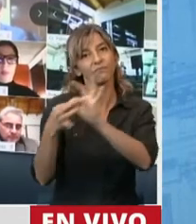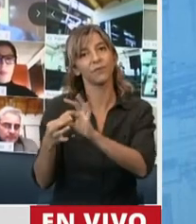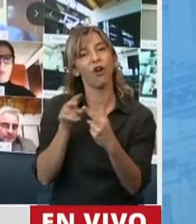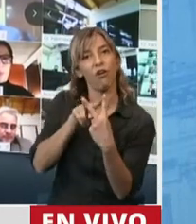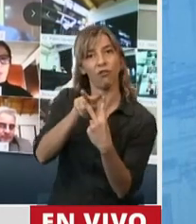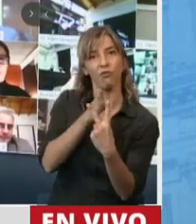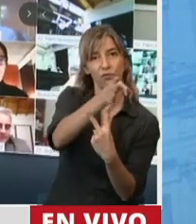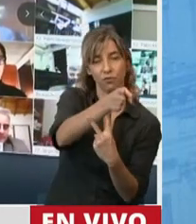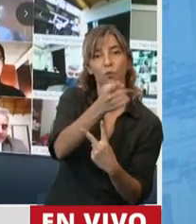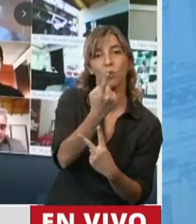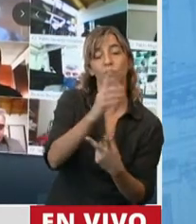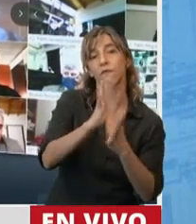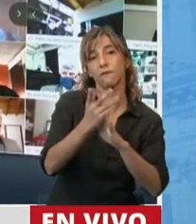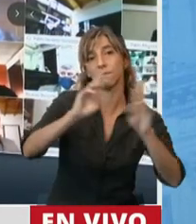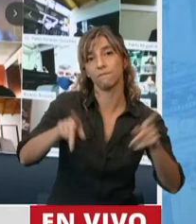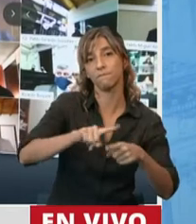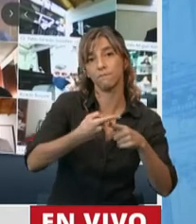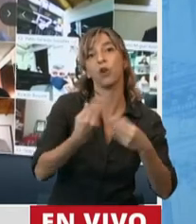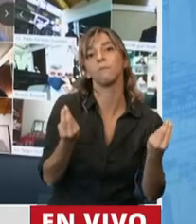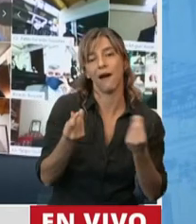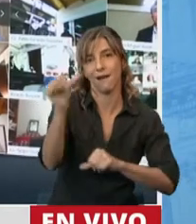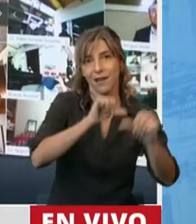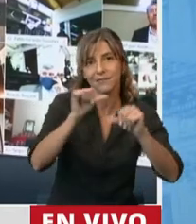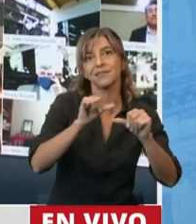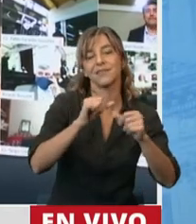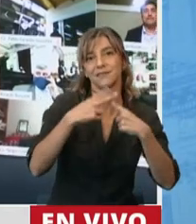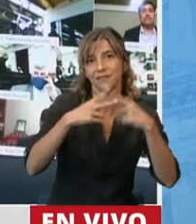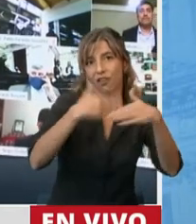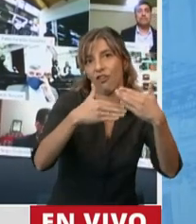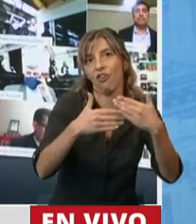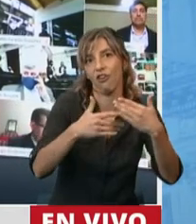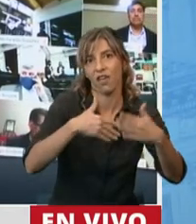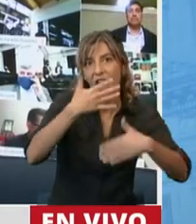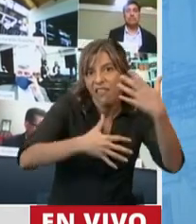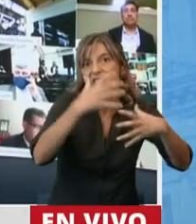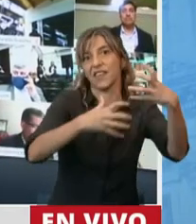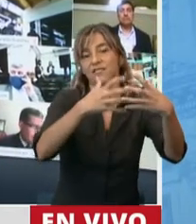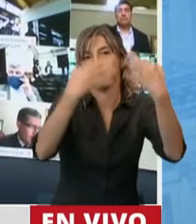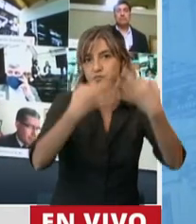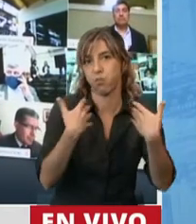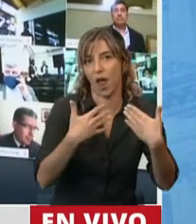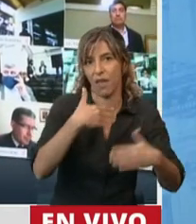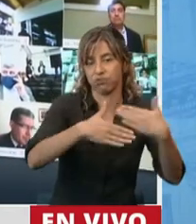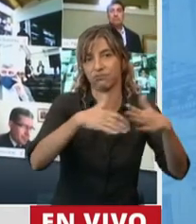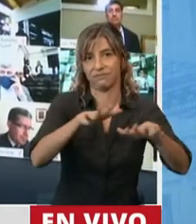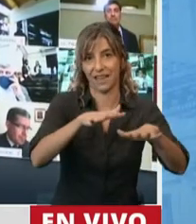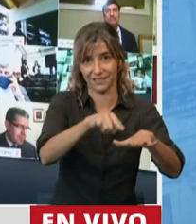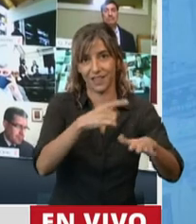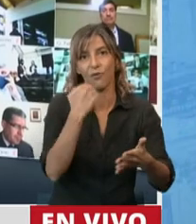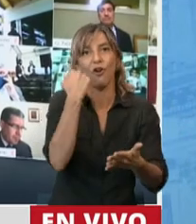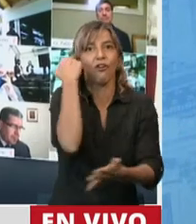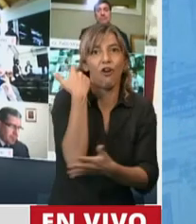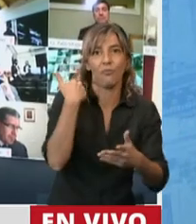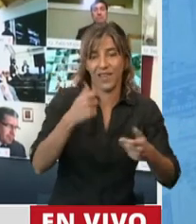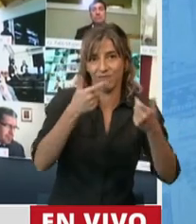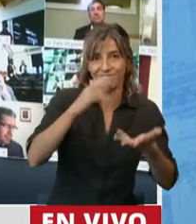política activa en el desarrollo científico-tecnológico. Y por otro lado, una política activa en el campo